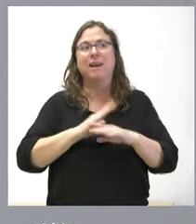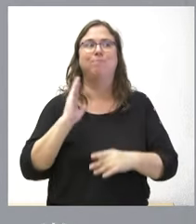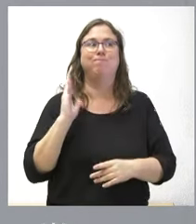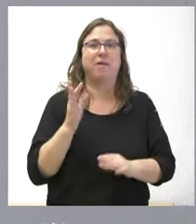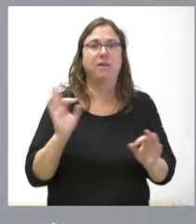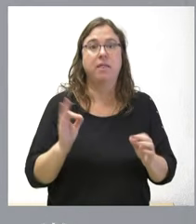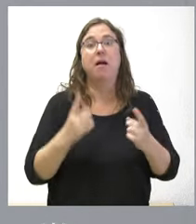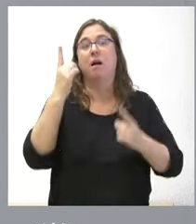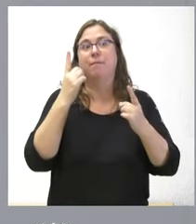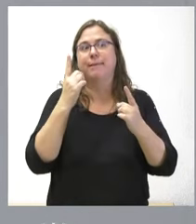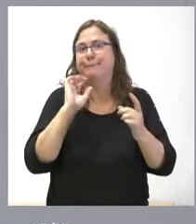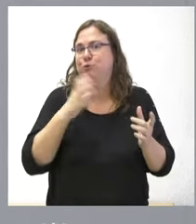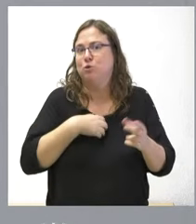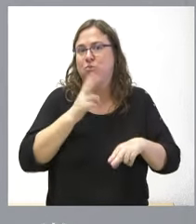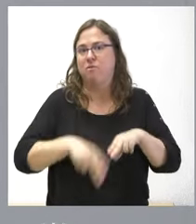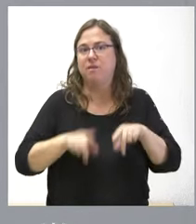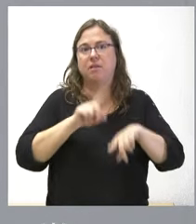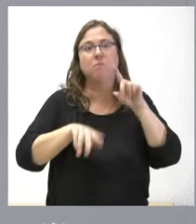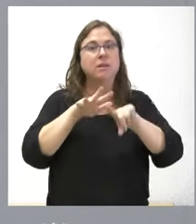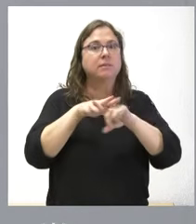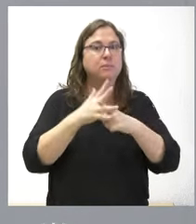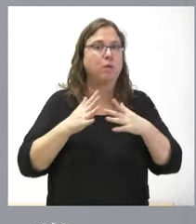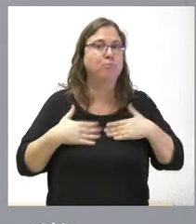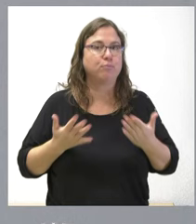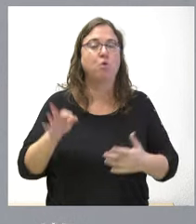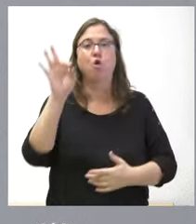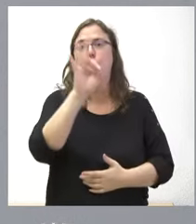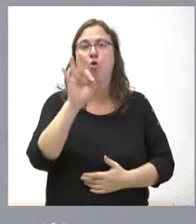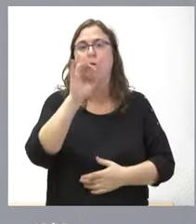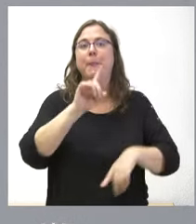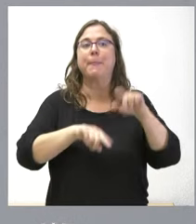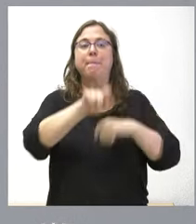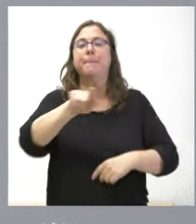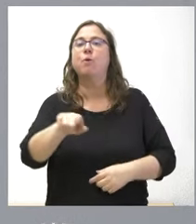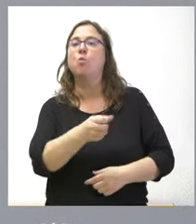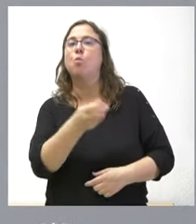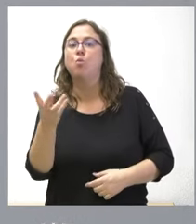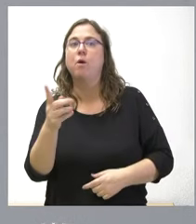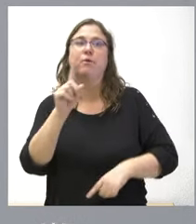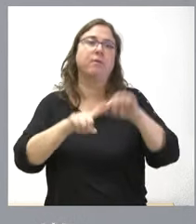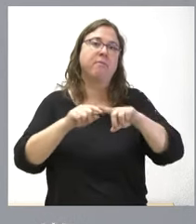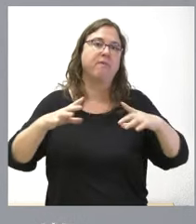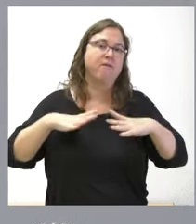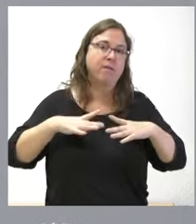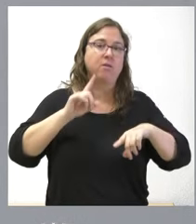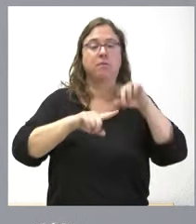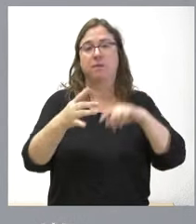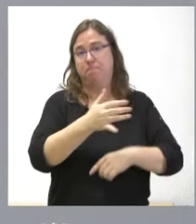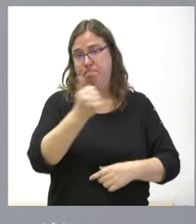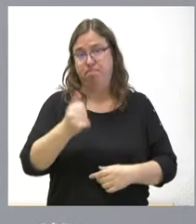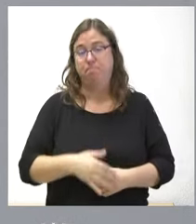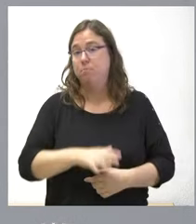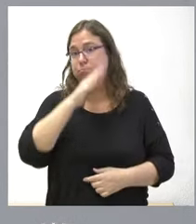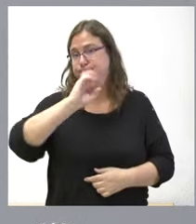inevitable en función de las circunstancias o del personal disponible de las vacaciones de las bajas por cualquier